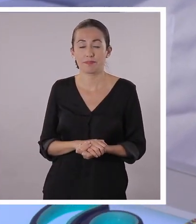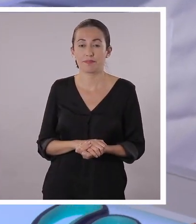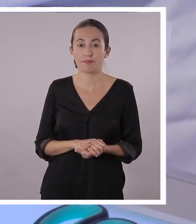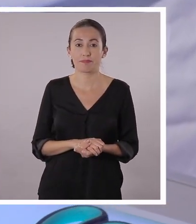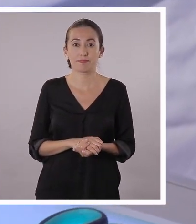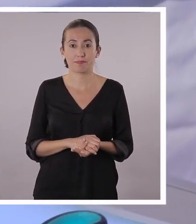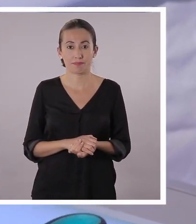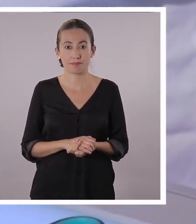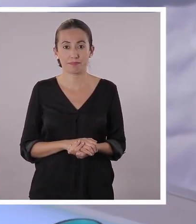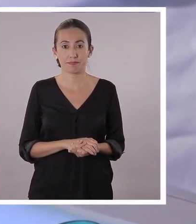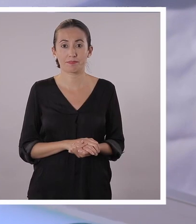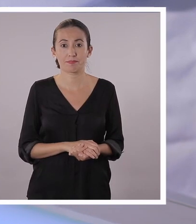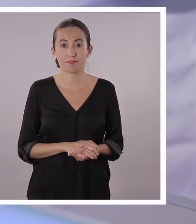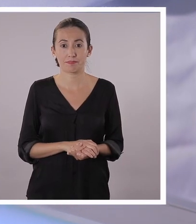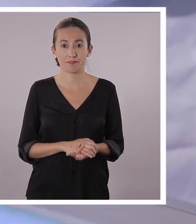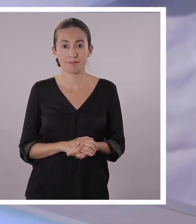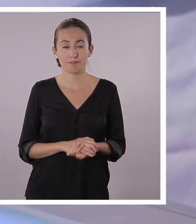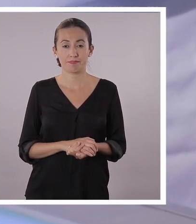tarjetas.